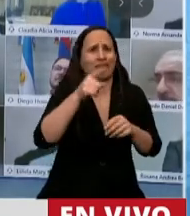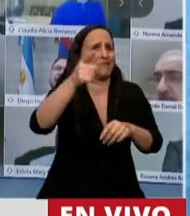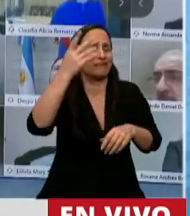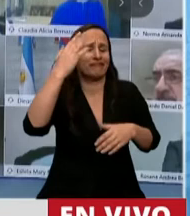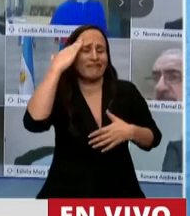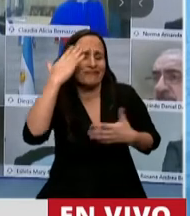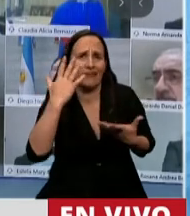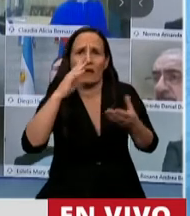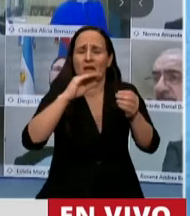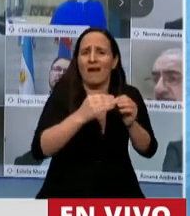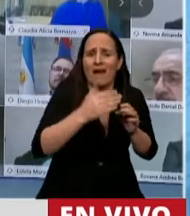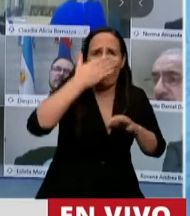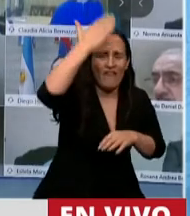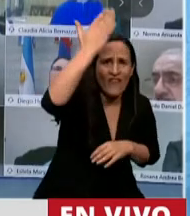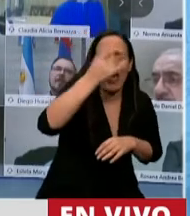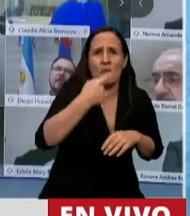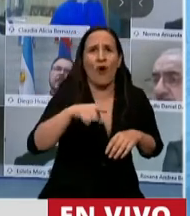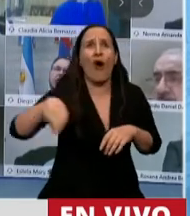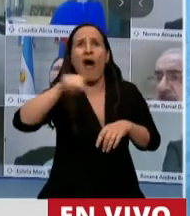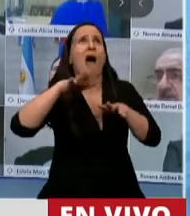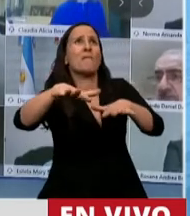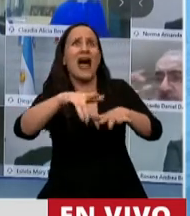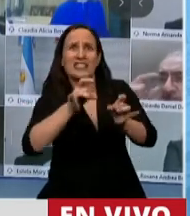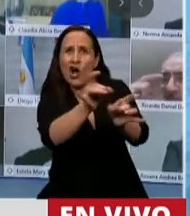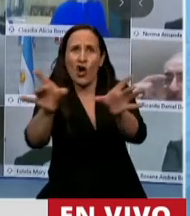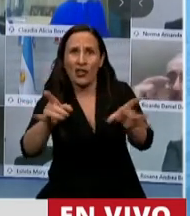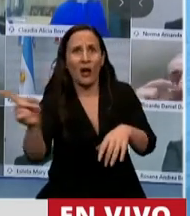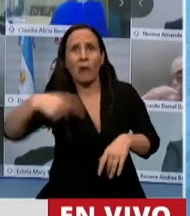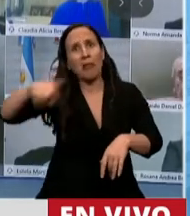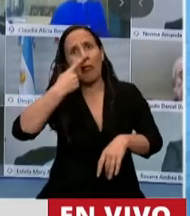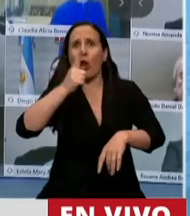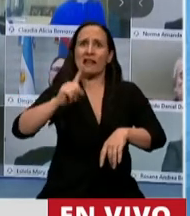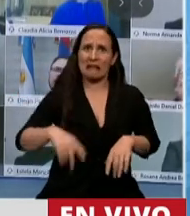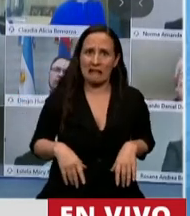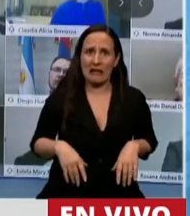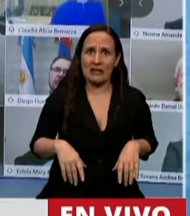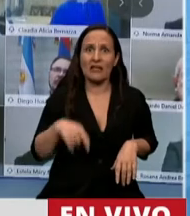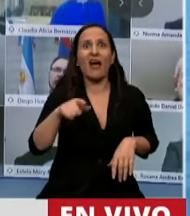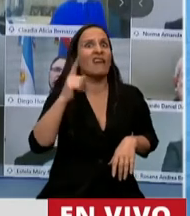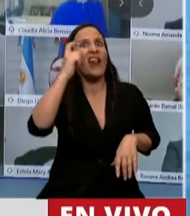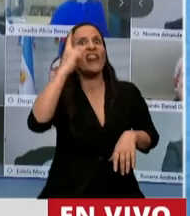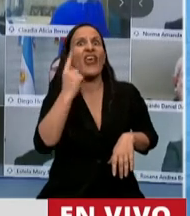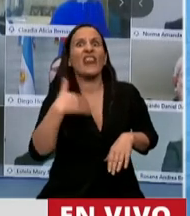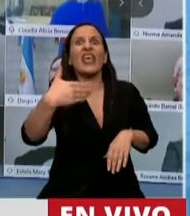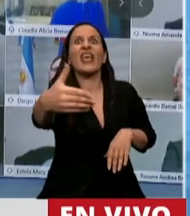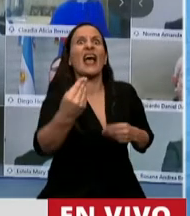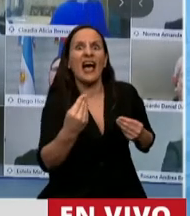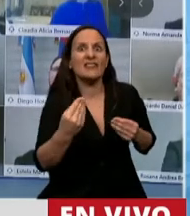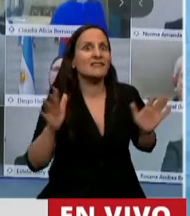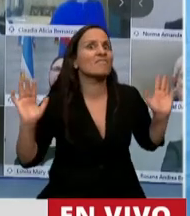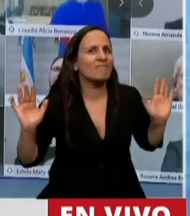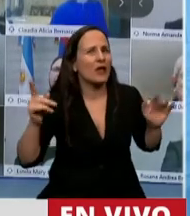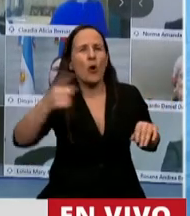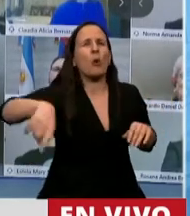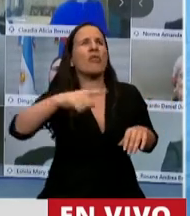sobrepasados. Y a ustedes no les importa contagiarse ahí. Yo quisiera ver dentro de 10 días, ustedes que tanto